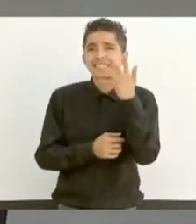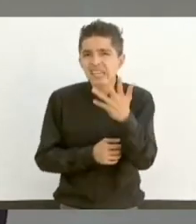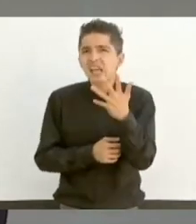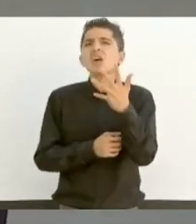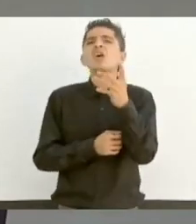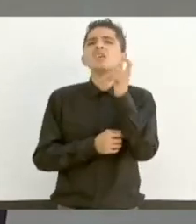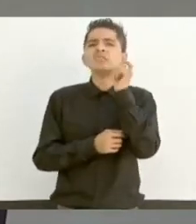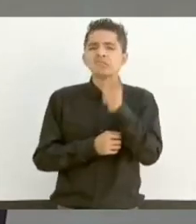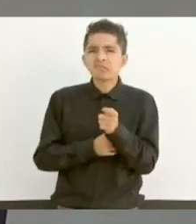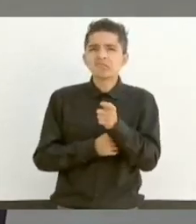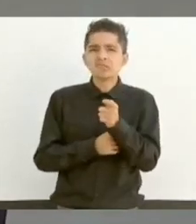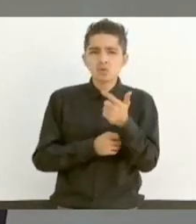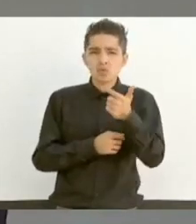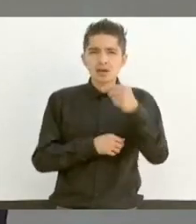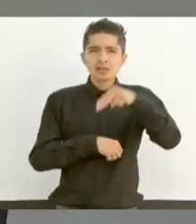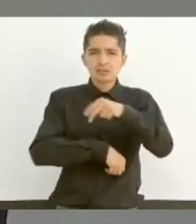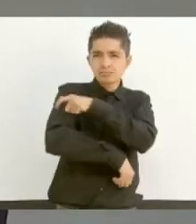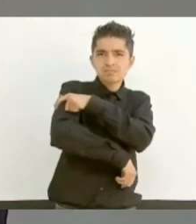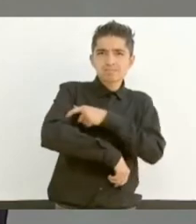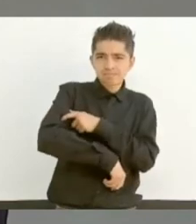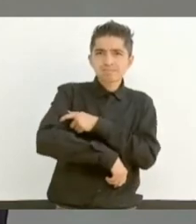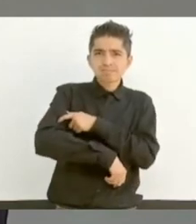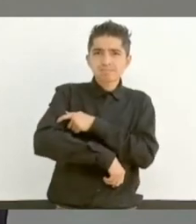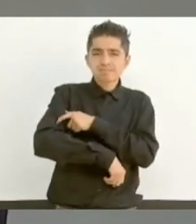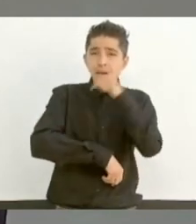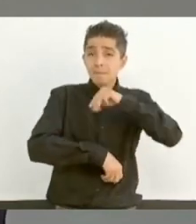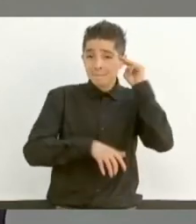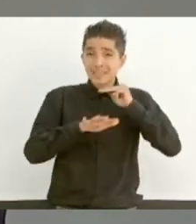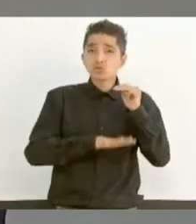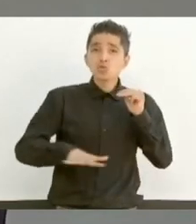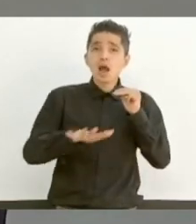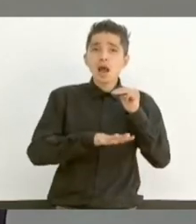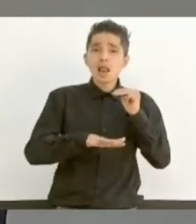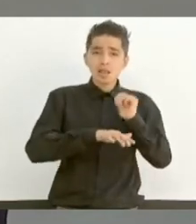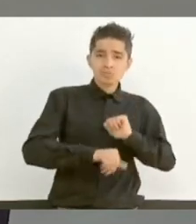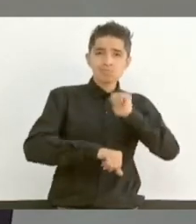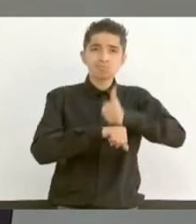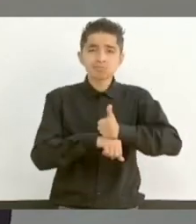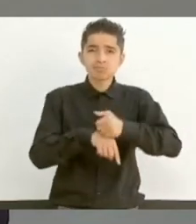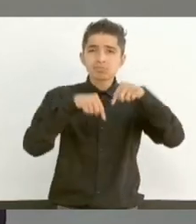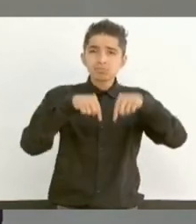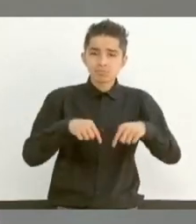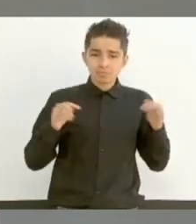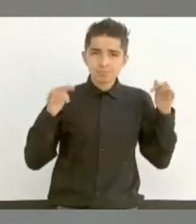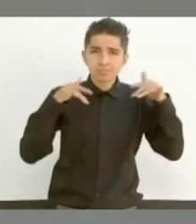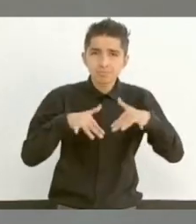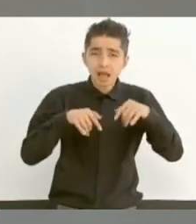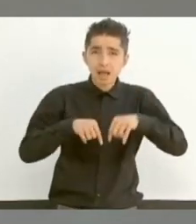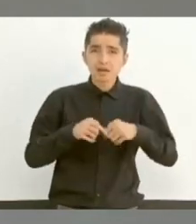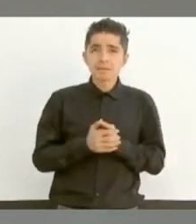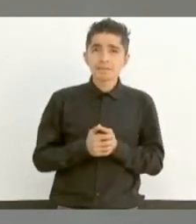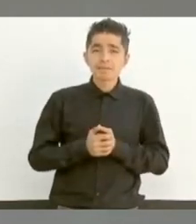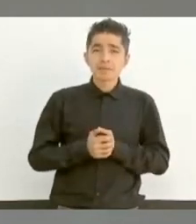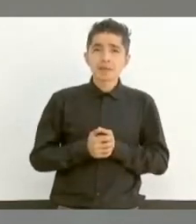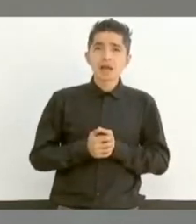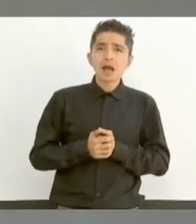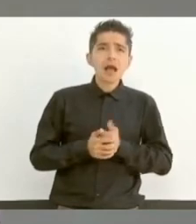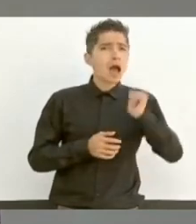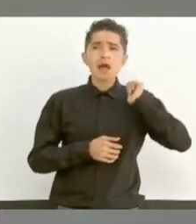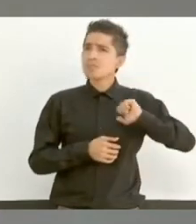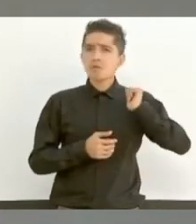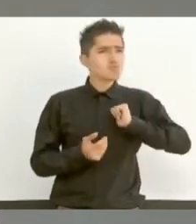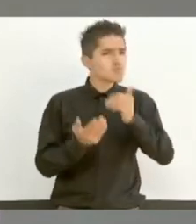de la Guardia Nacional en Michoacán. Con esta presencia que no había